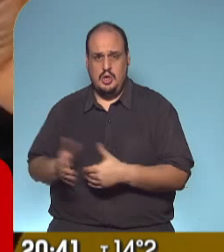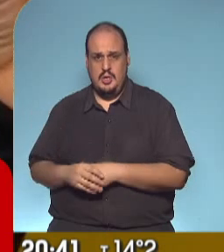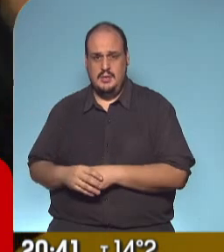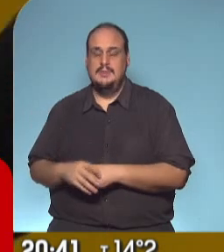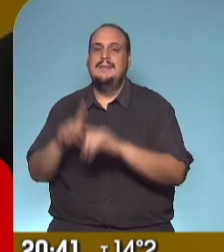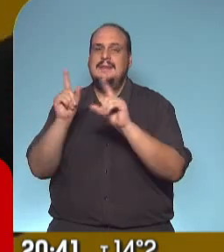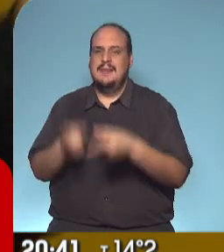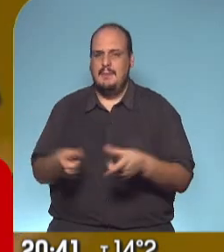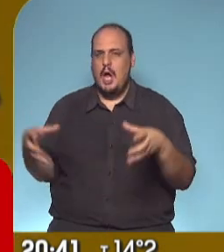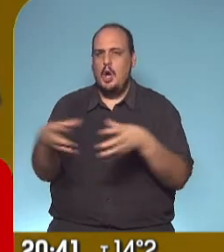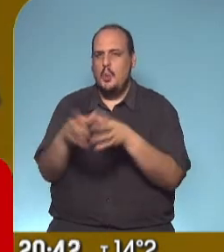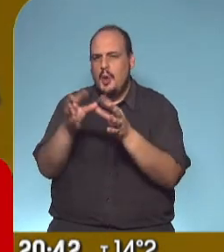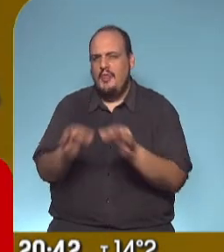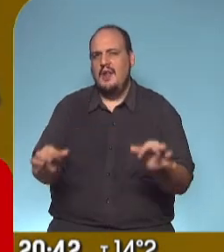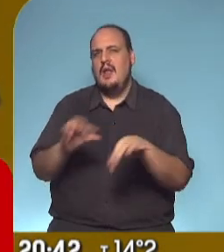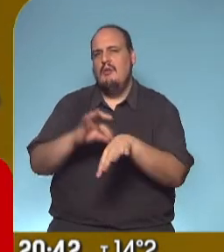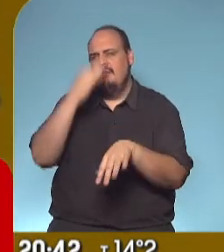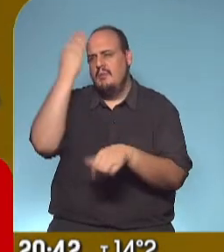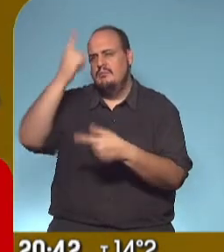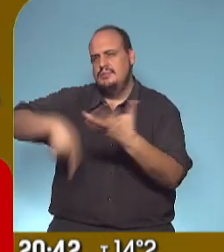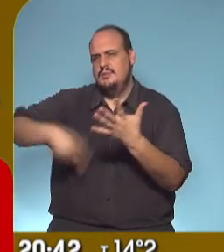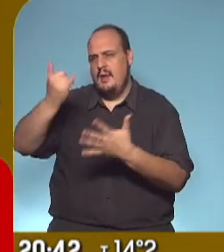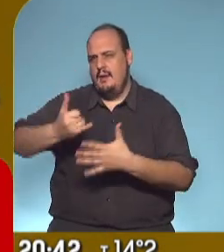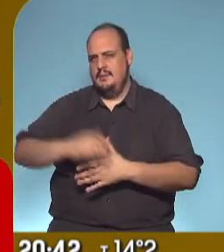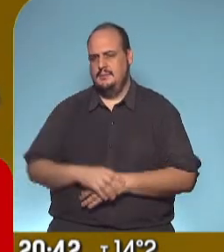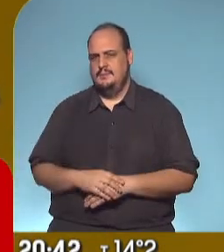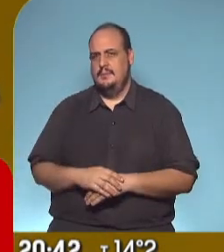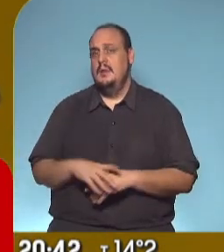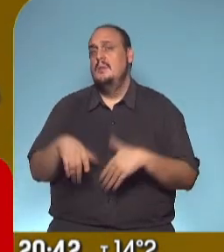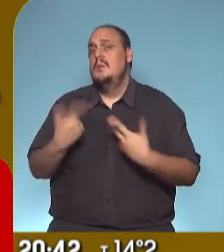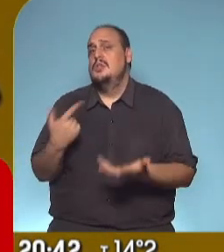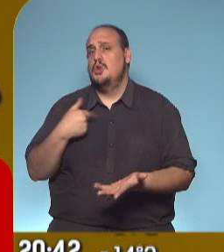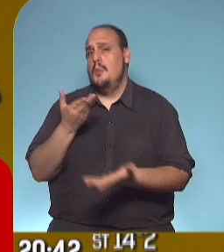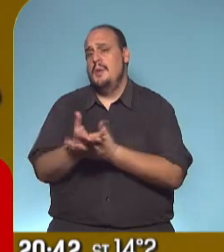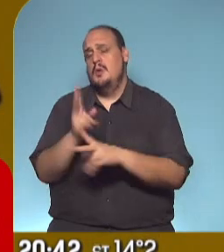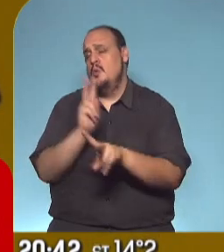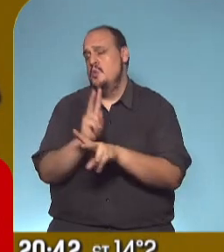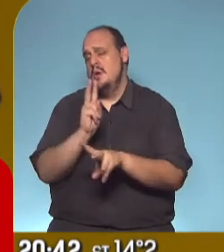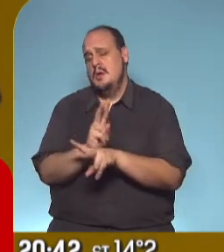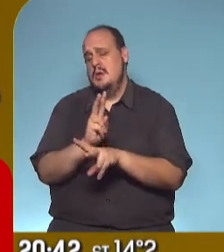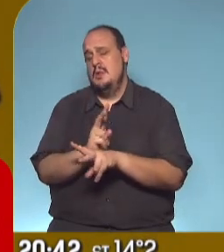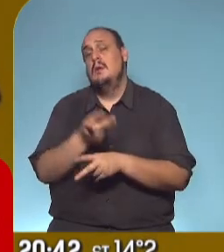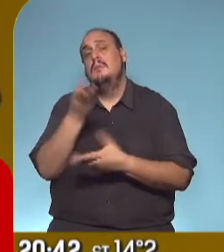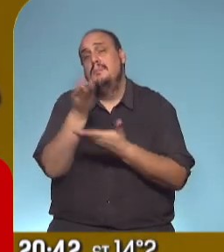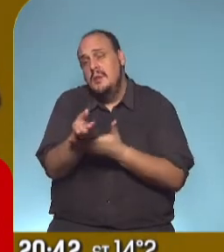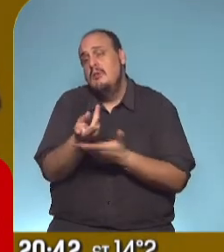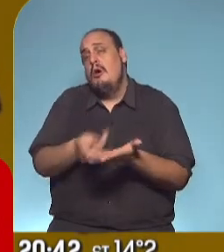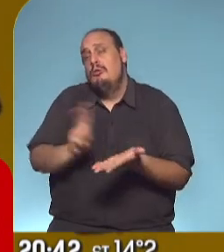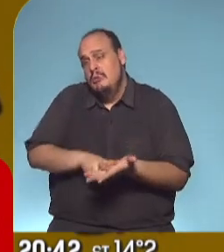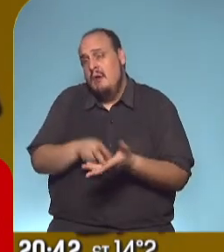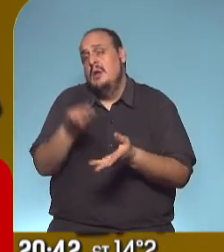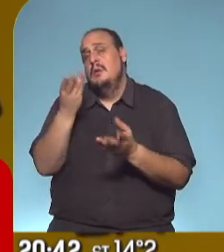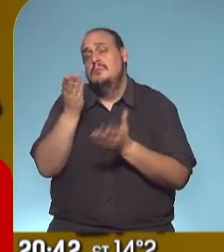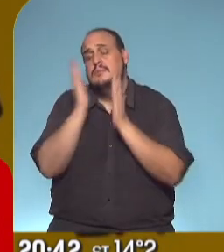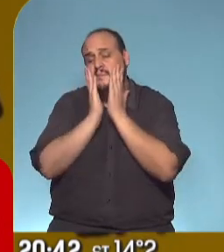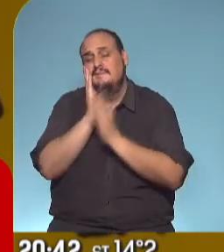más los que tienen alguna otra patología. Por eso es que yo les pido que se cuiden especialmente. Se los pido, se los vuelvo a pedir. En este momento